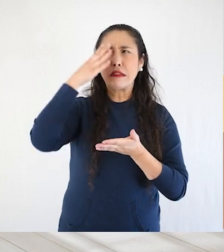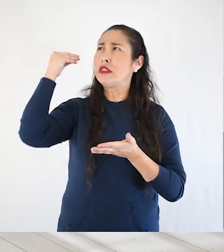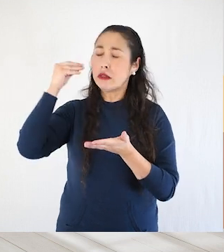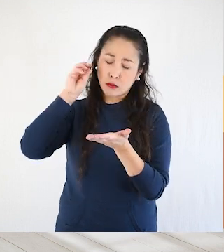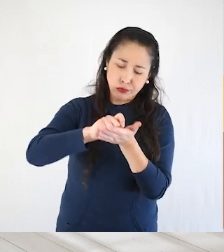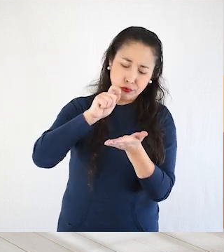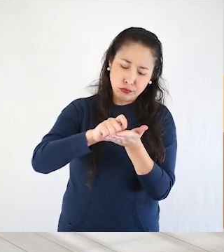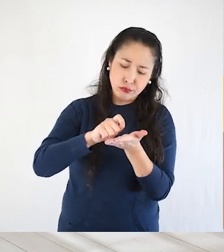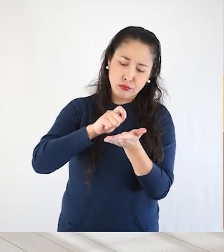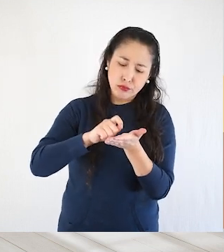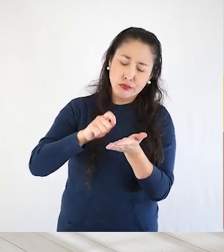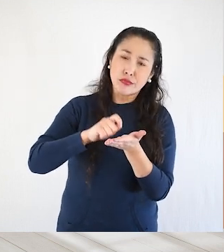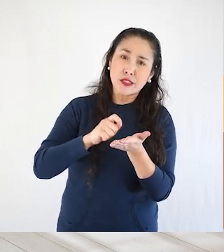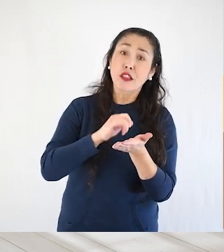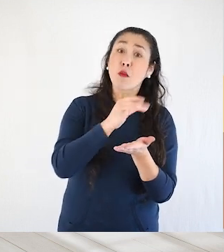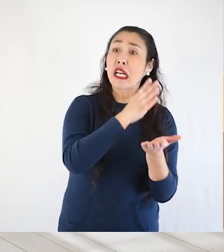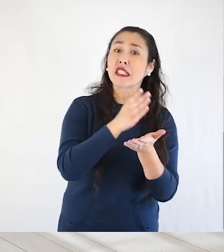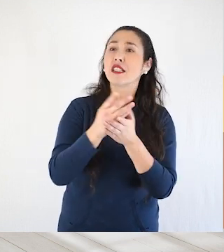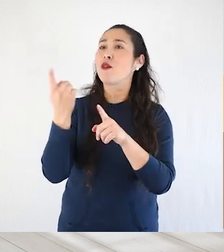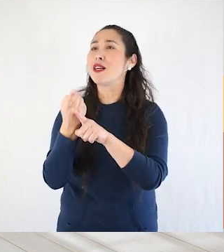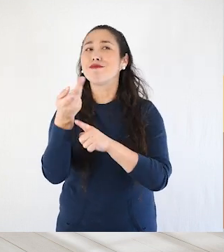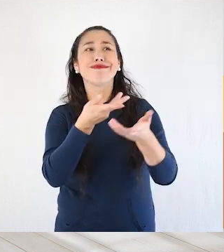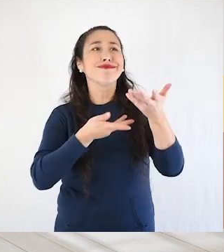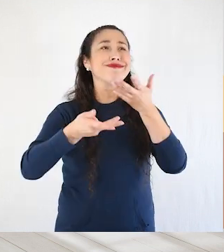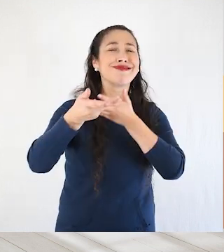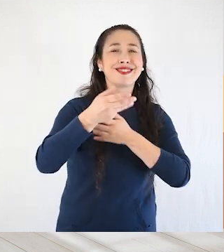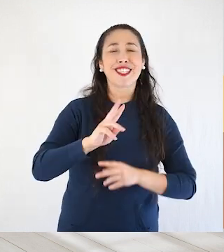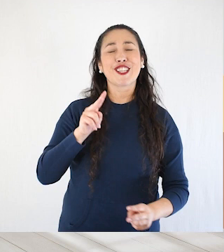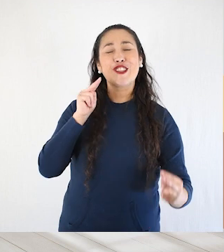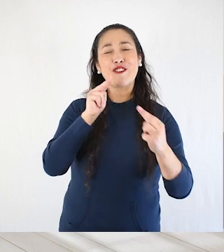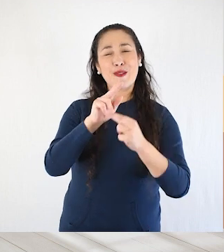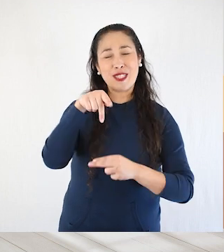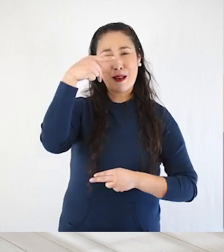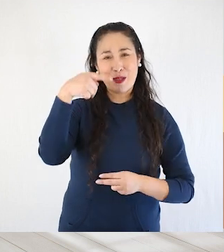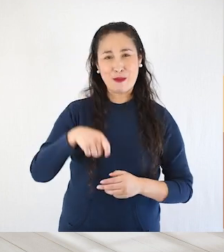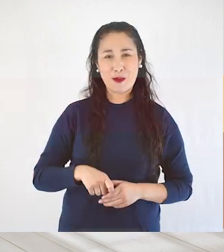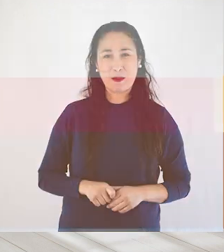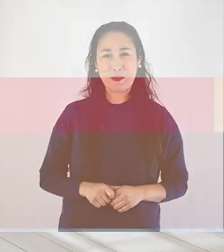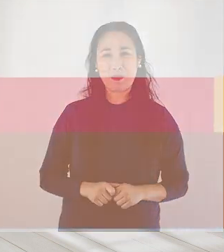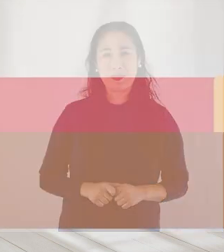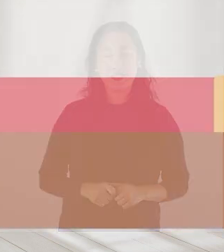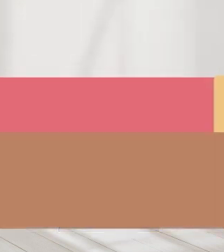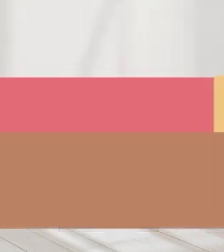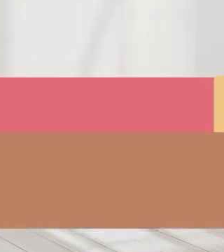anotar en un papel las dudas para que no se les olviden y puedan ir conversando clase a clase. ¡Hasta la próxima!